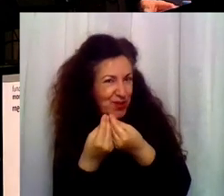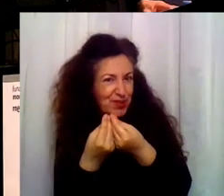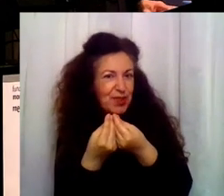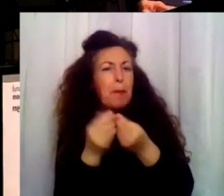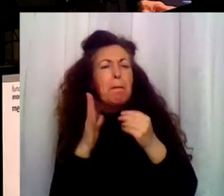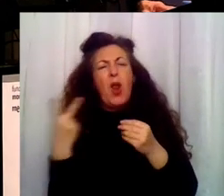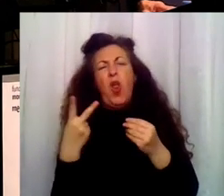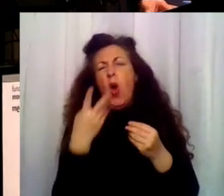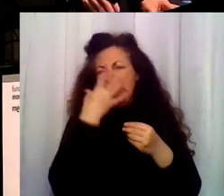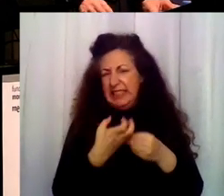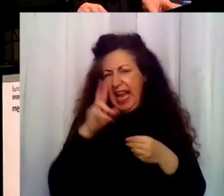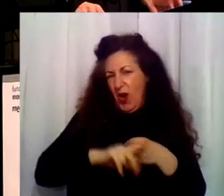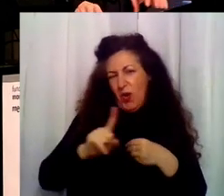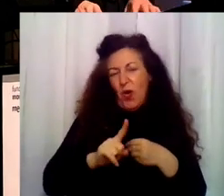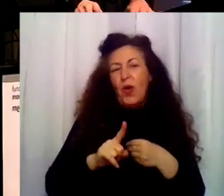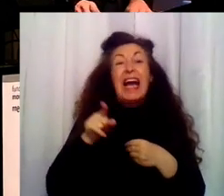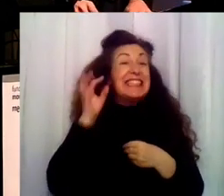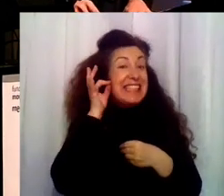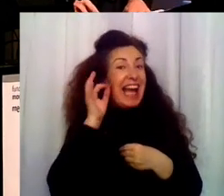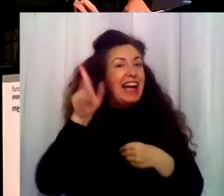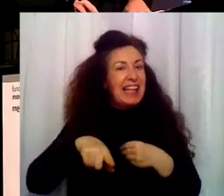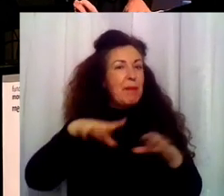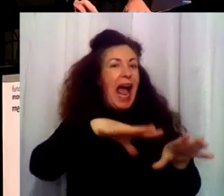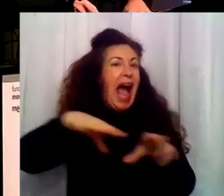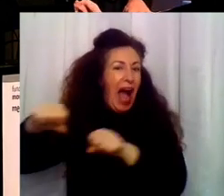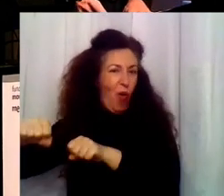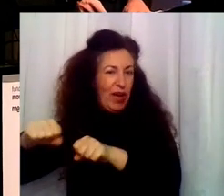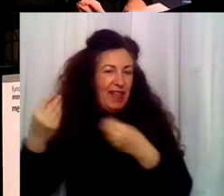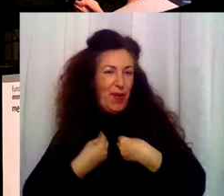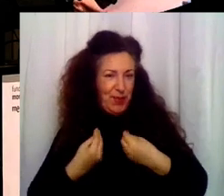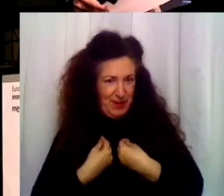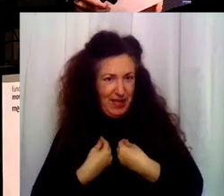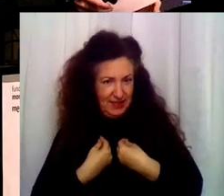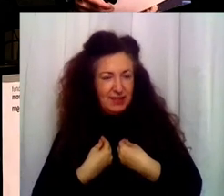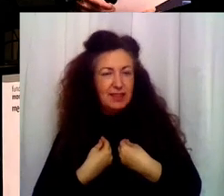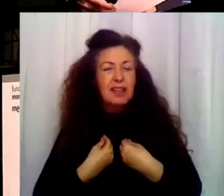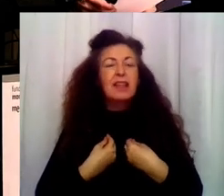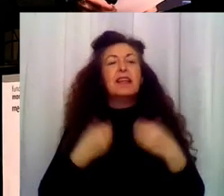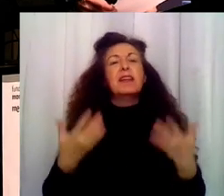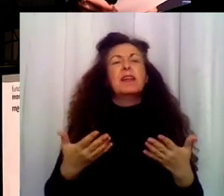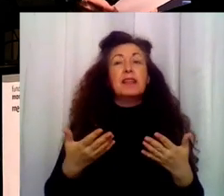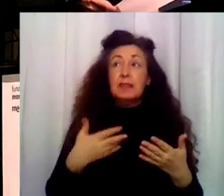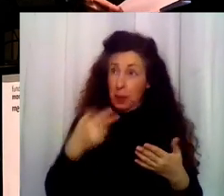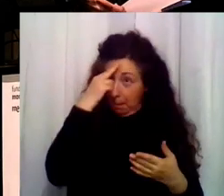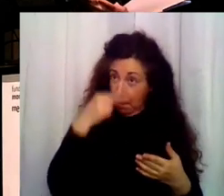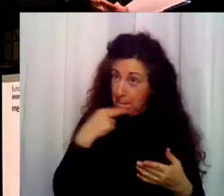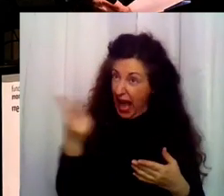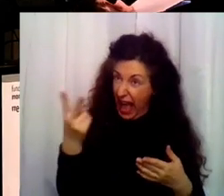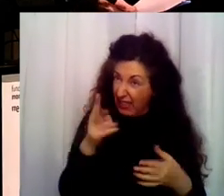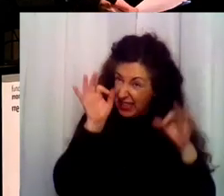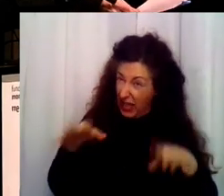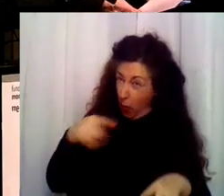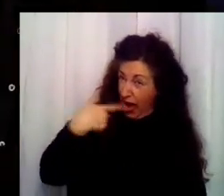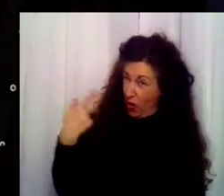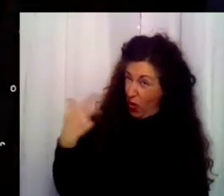padres están como nosotros? No, no. Sus padres... Sus padres no atacaron a nadie. Pero la sometieron a tal estrés que ella llamó al teléfono